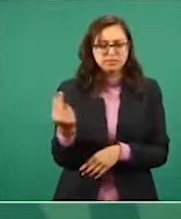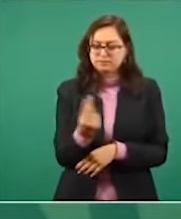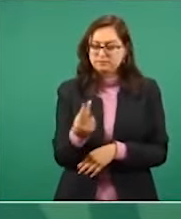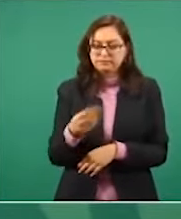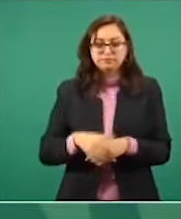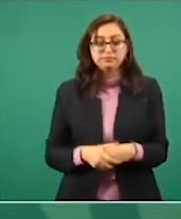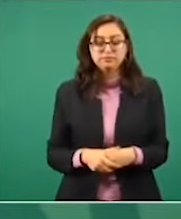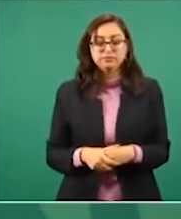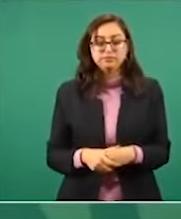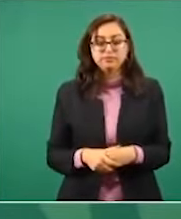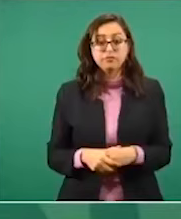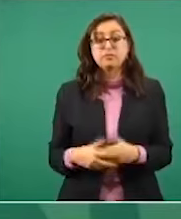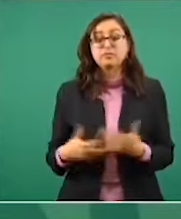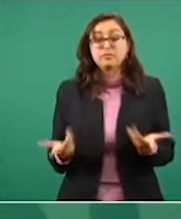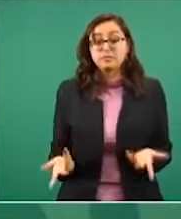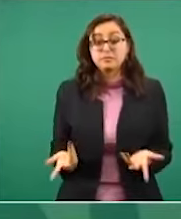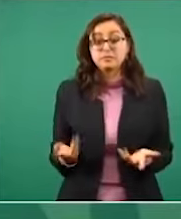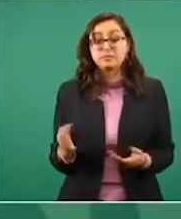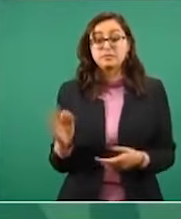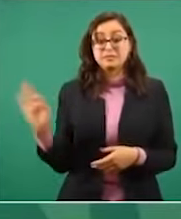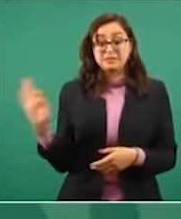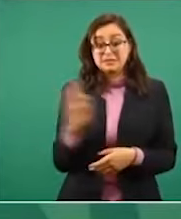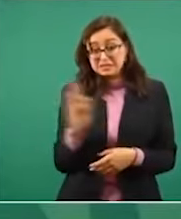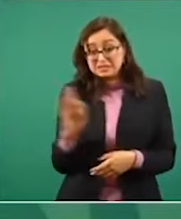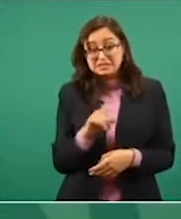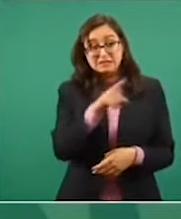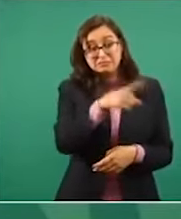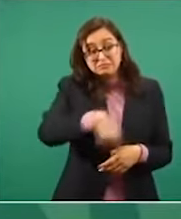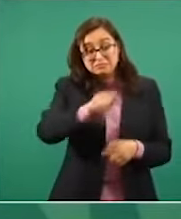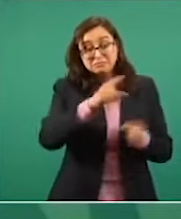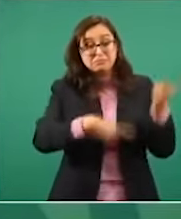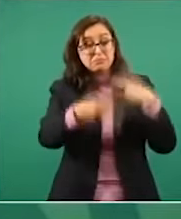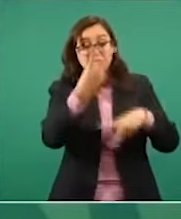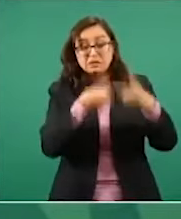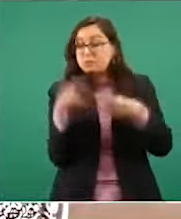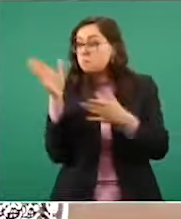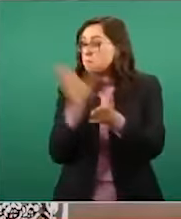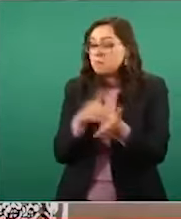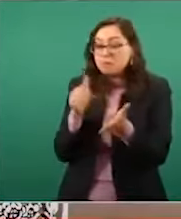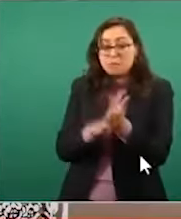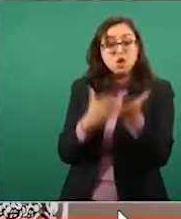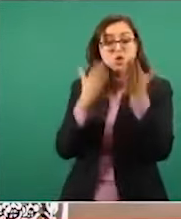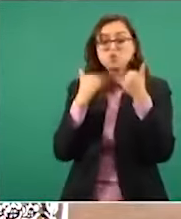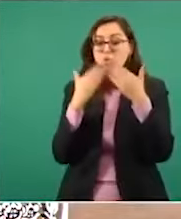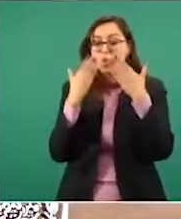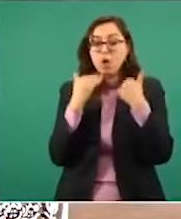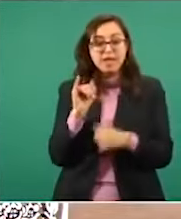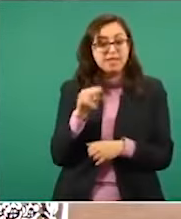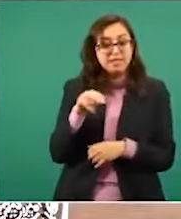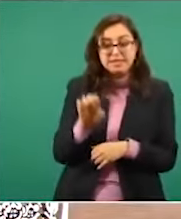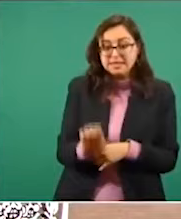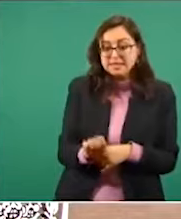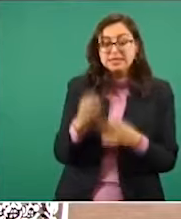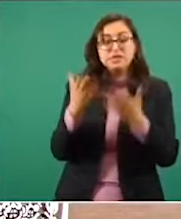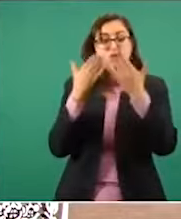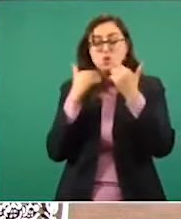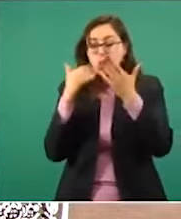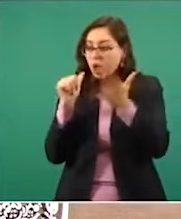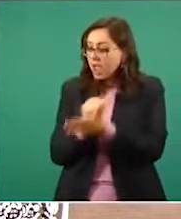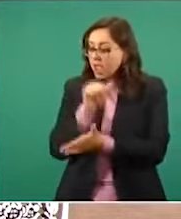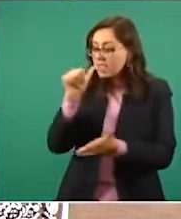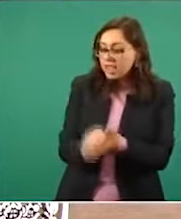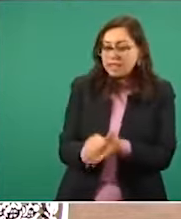Si no tienen documentación, las brigadas tienen la